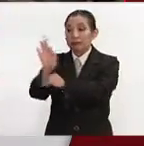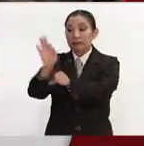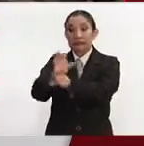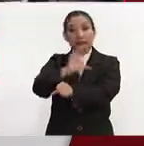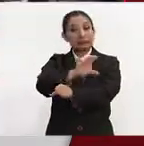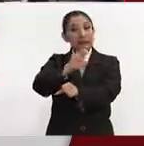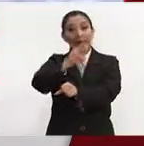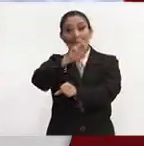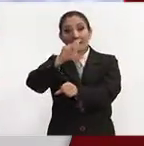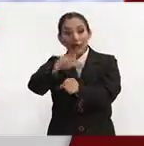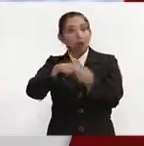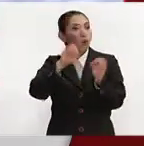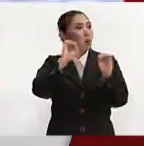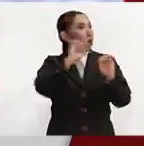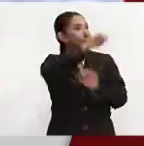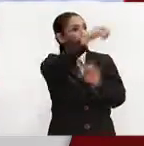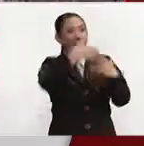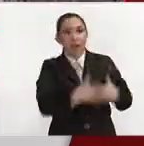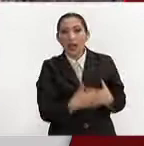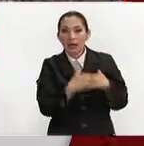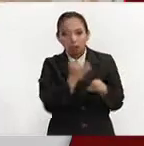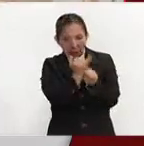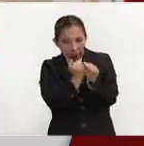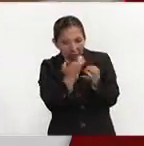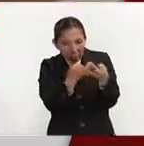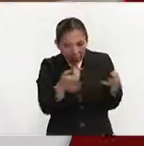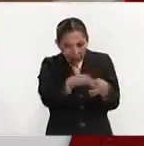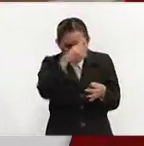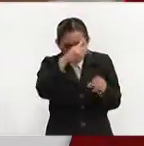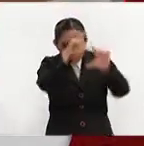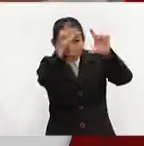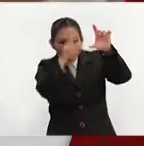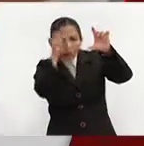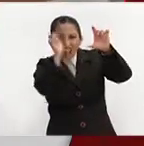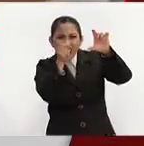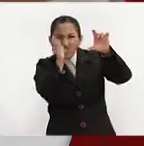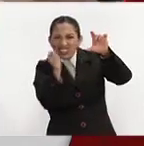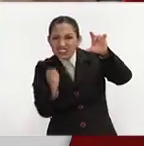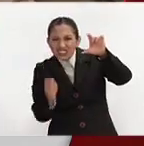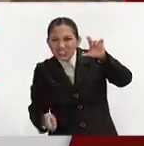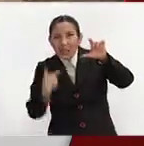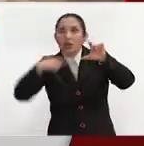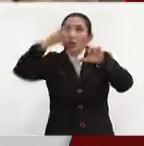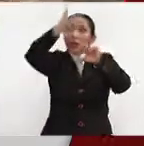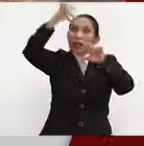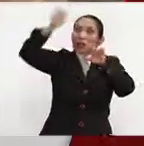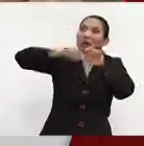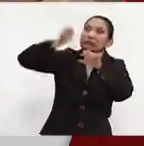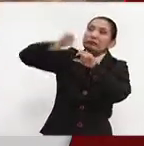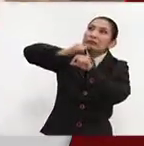civil, empresas que hacen estudios del territorio nacional, que hacen estudios meteorológicos.